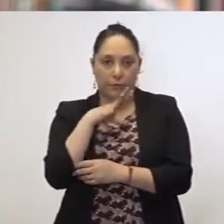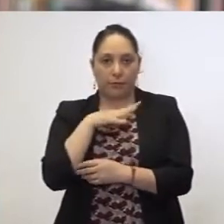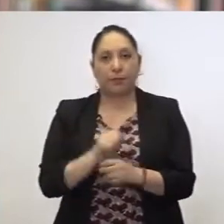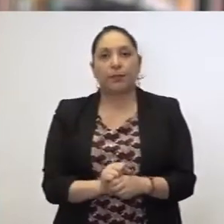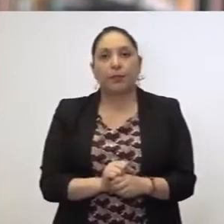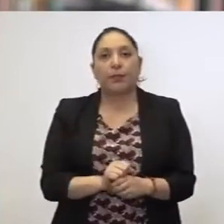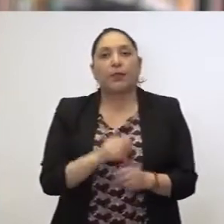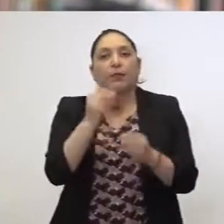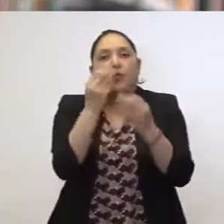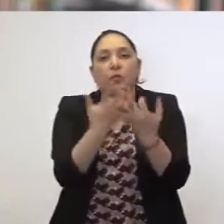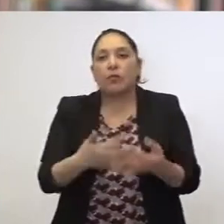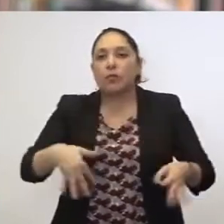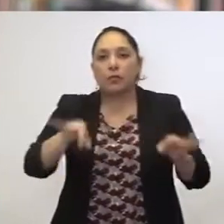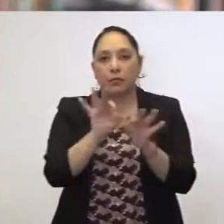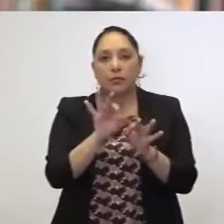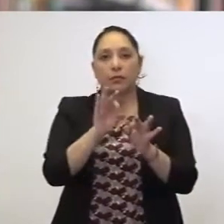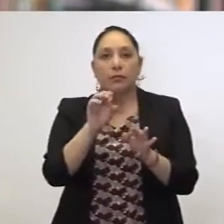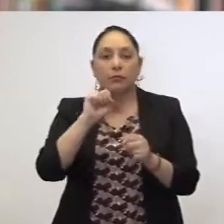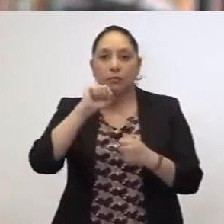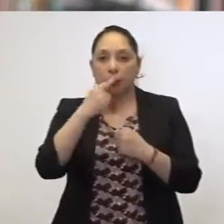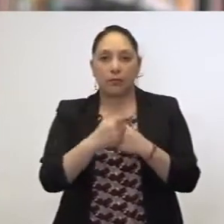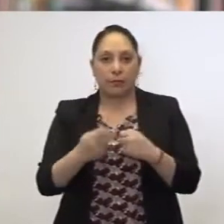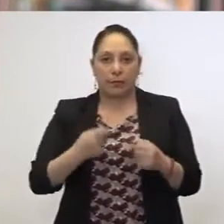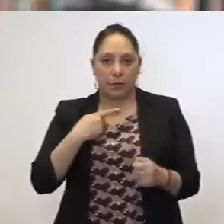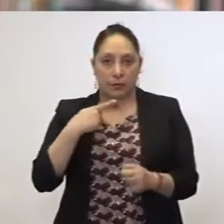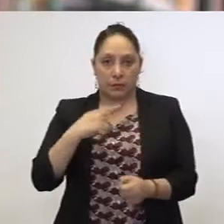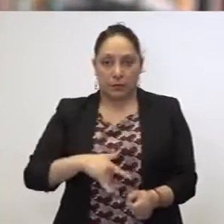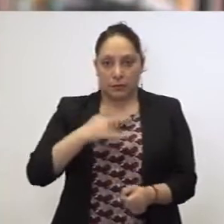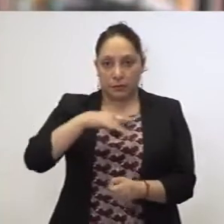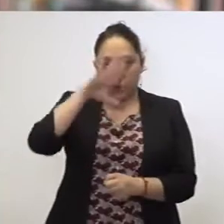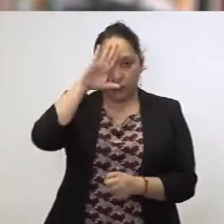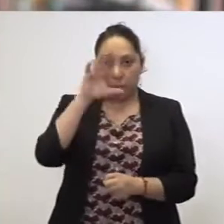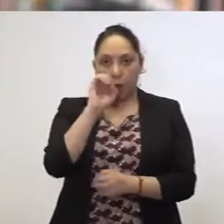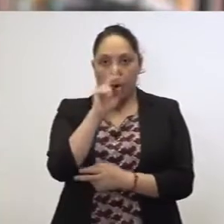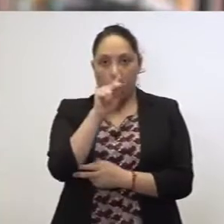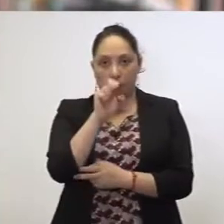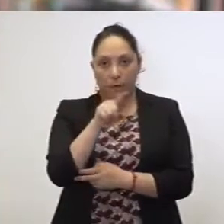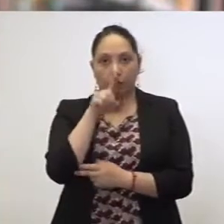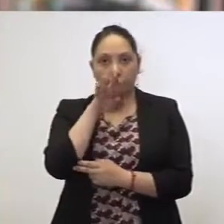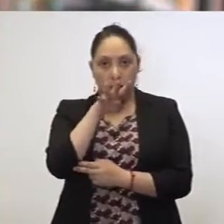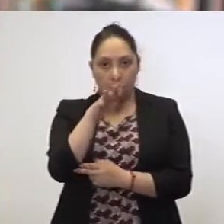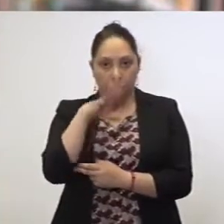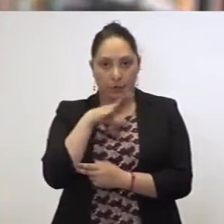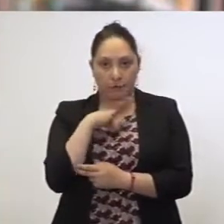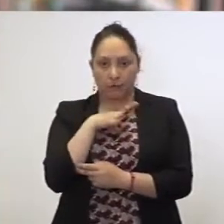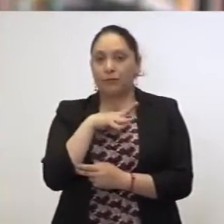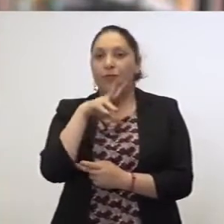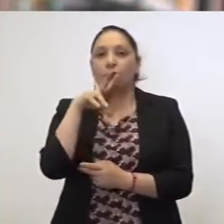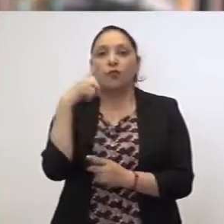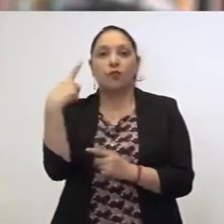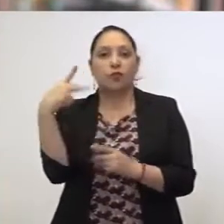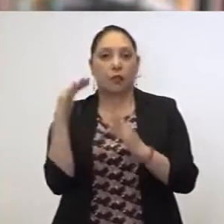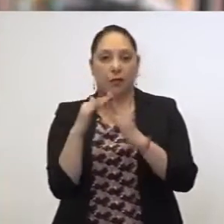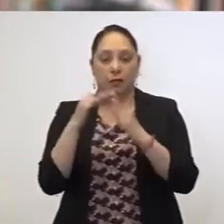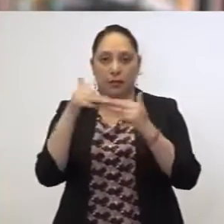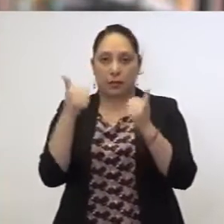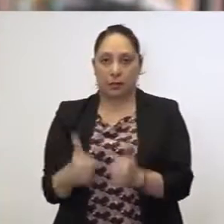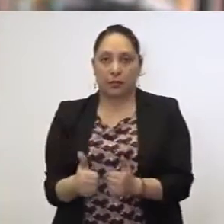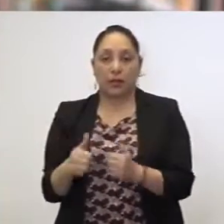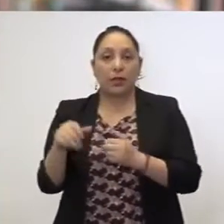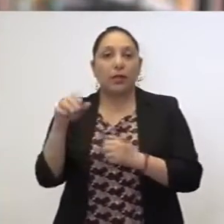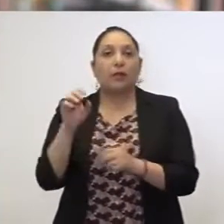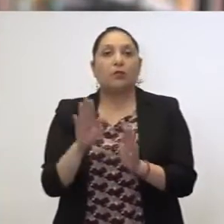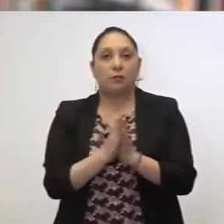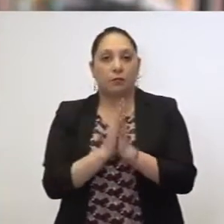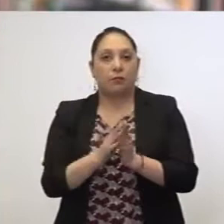que cualquier persona que tenga los síntomas del COVID-19 no salga de su casa y procure que todas